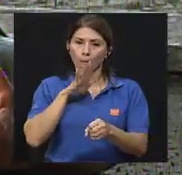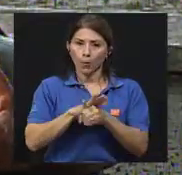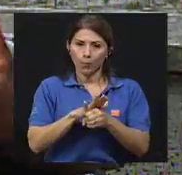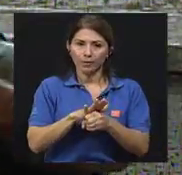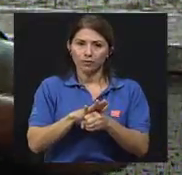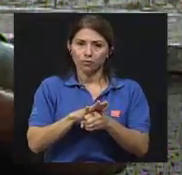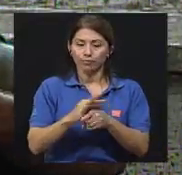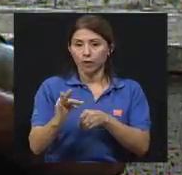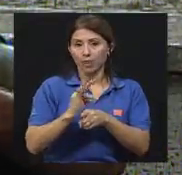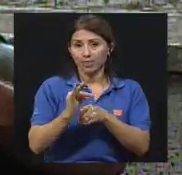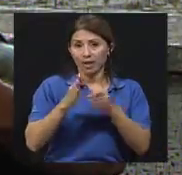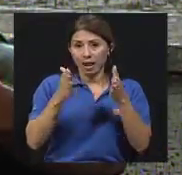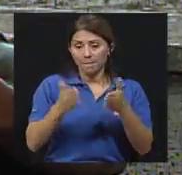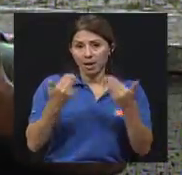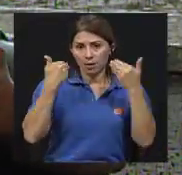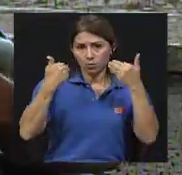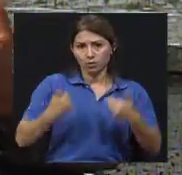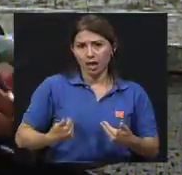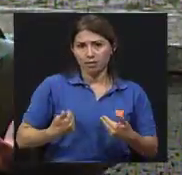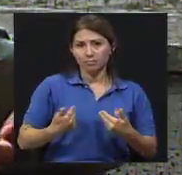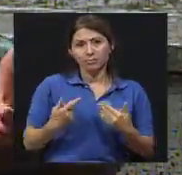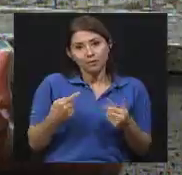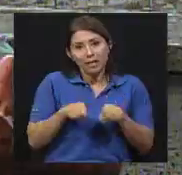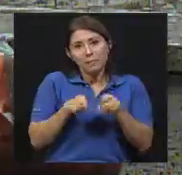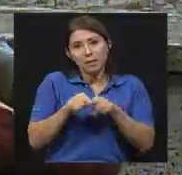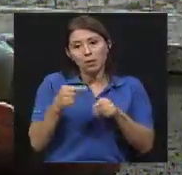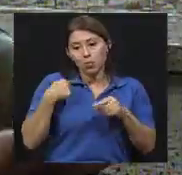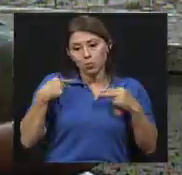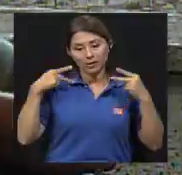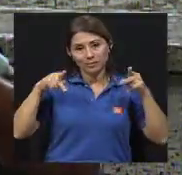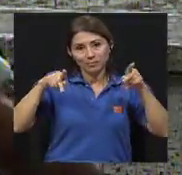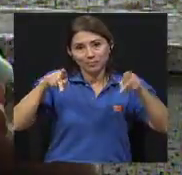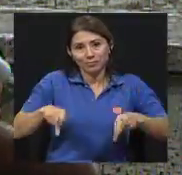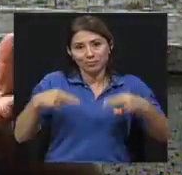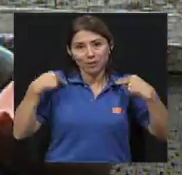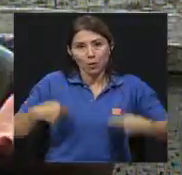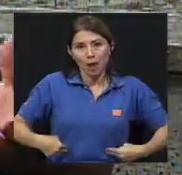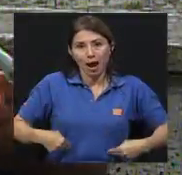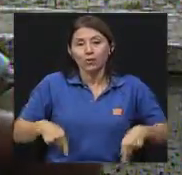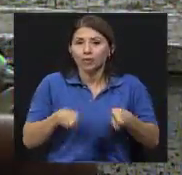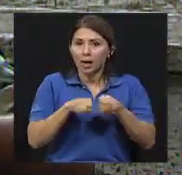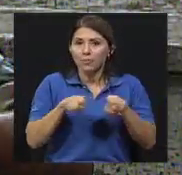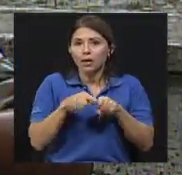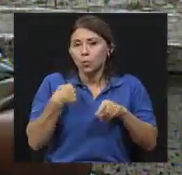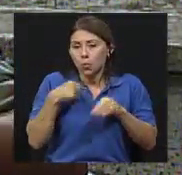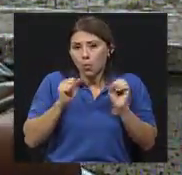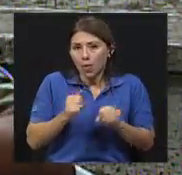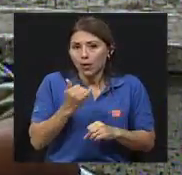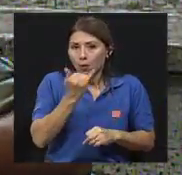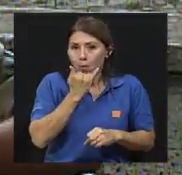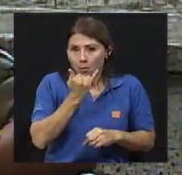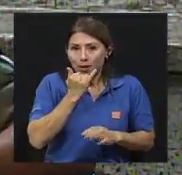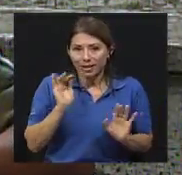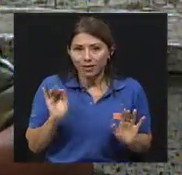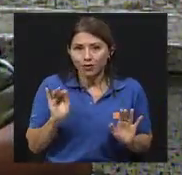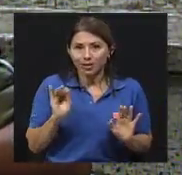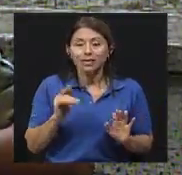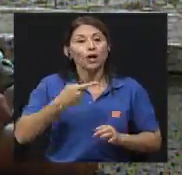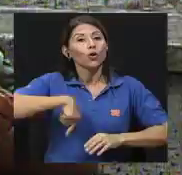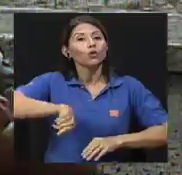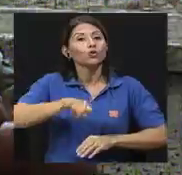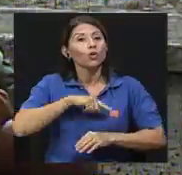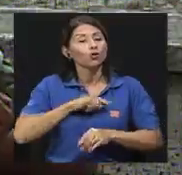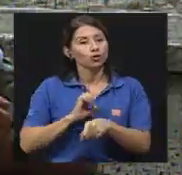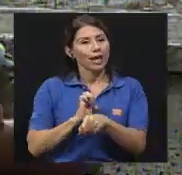también uno como terapeuta es ser humano, ¿verdad? Entonces también uno puede cometer errores. Nuestro compromiso ético como